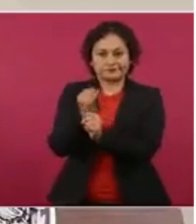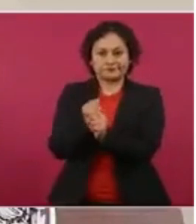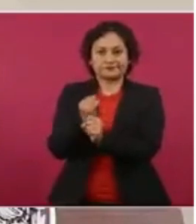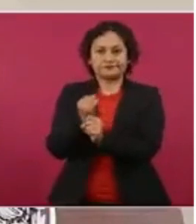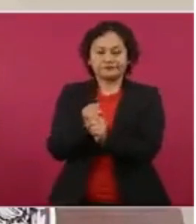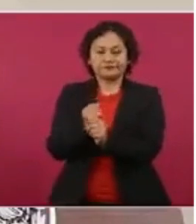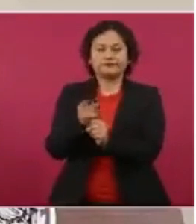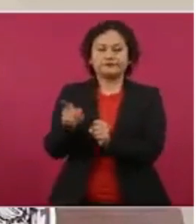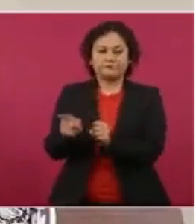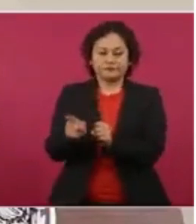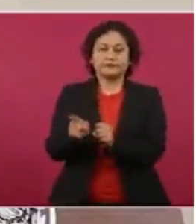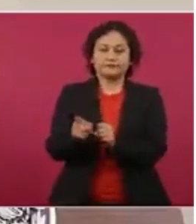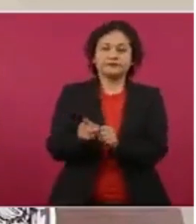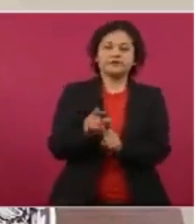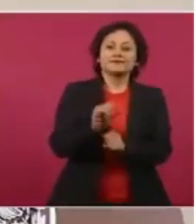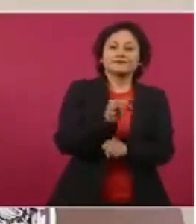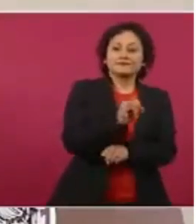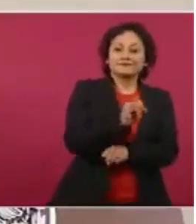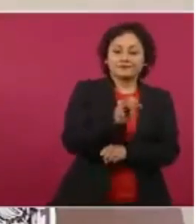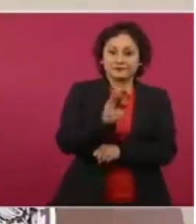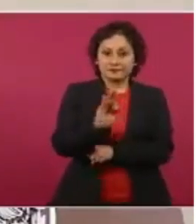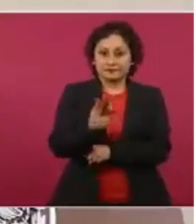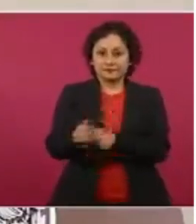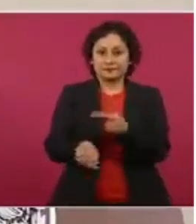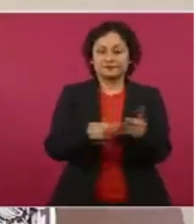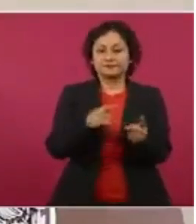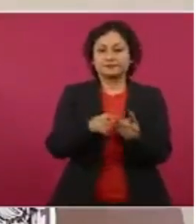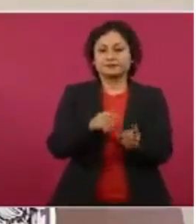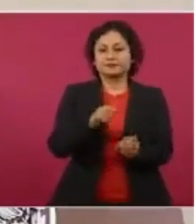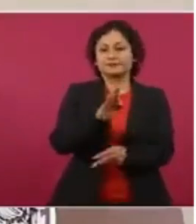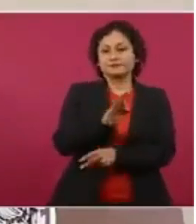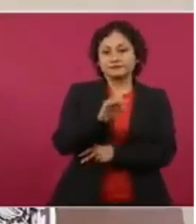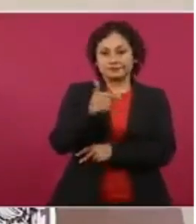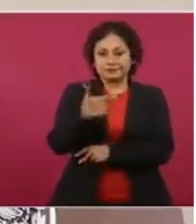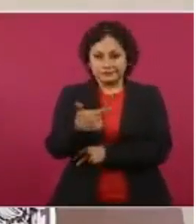de Inteligencia Financiera y la Fiscalía General de la República.